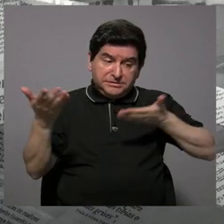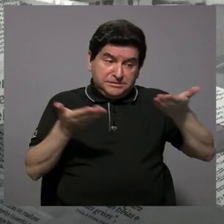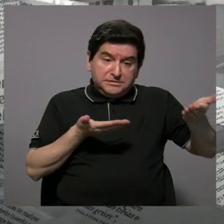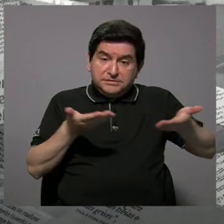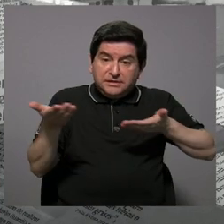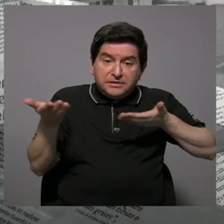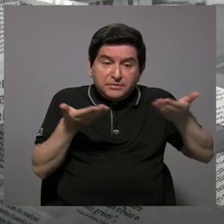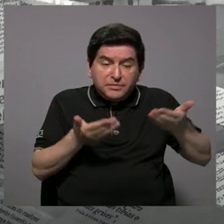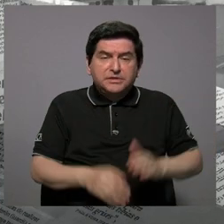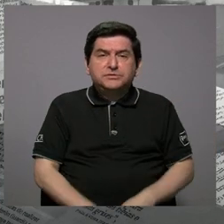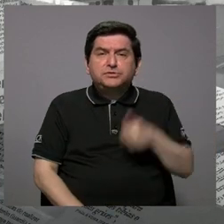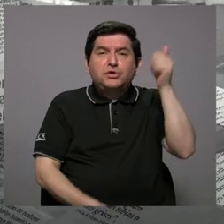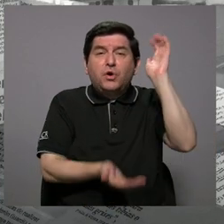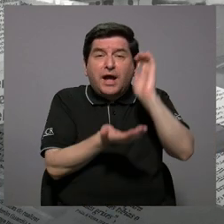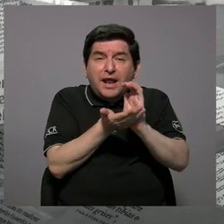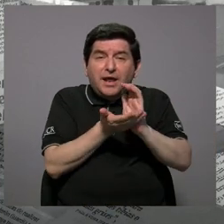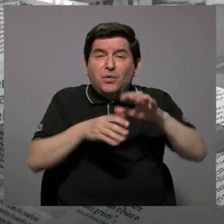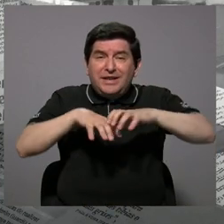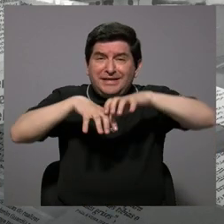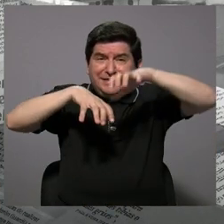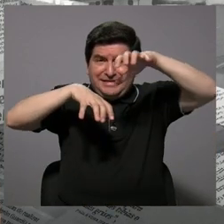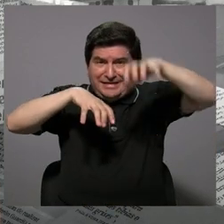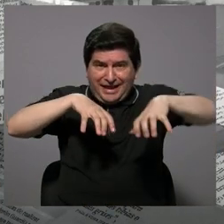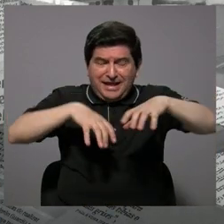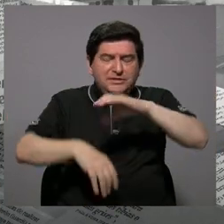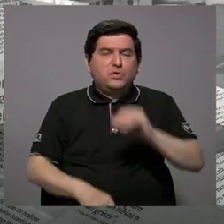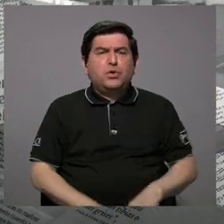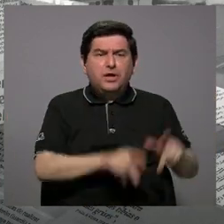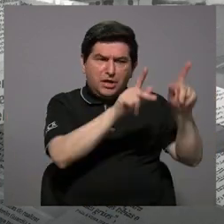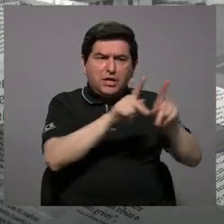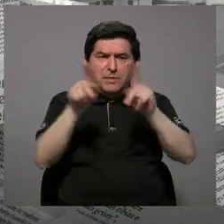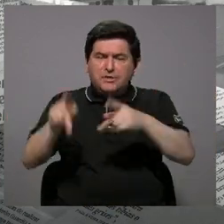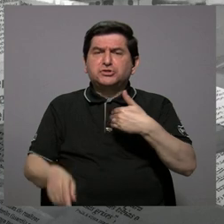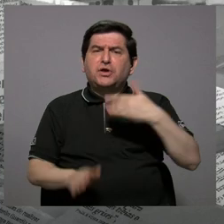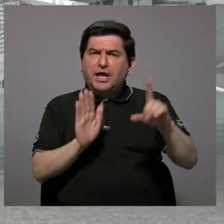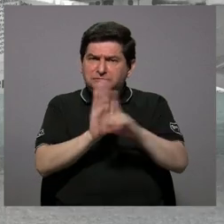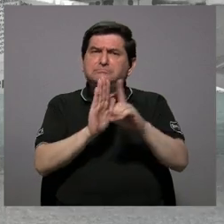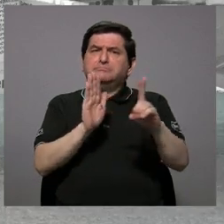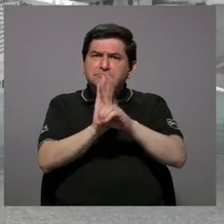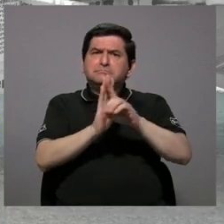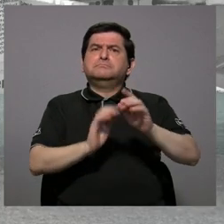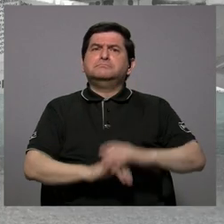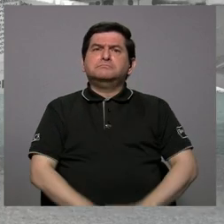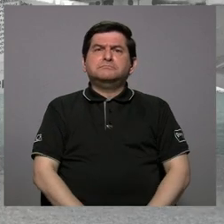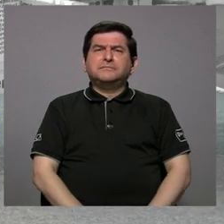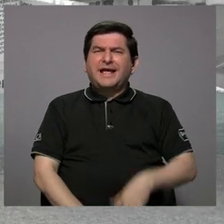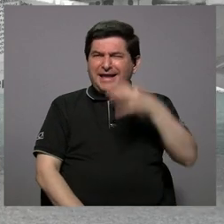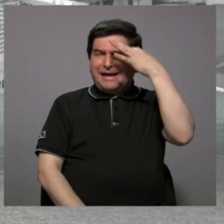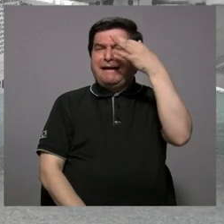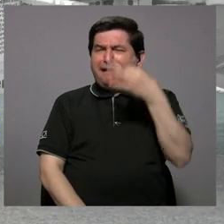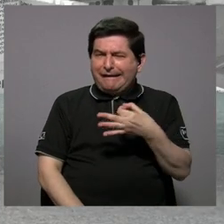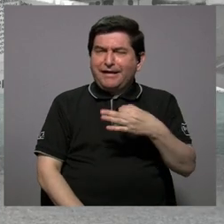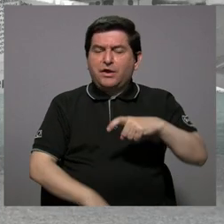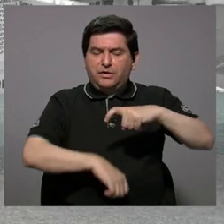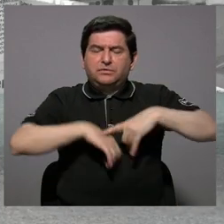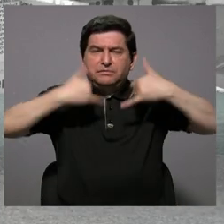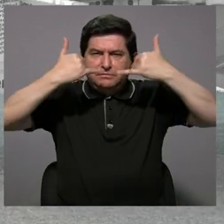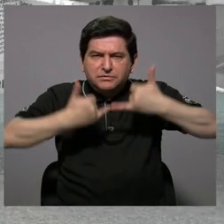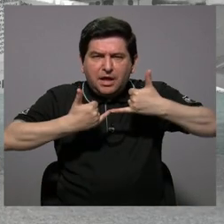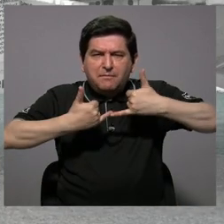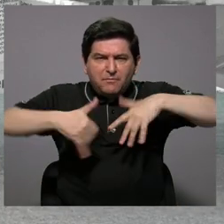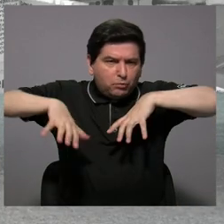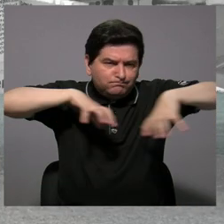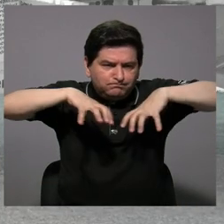que Alajuelita como cantón y como personas nos lo merecemos. Creo que es el momento de